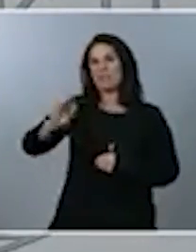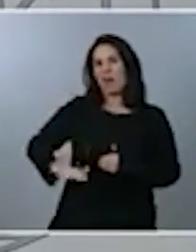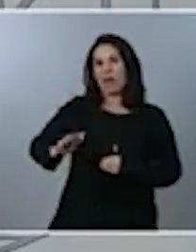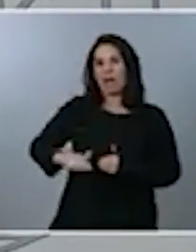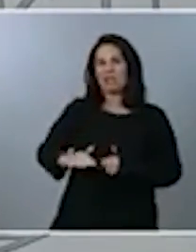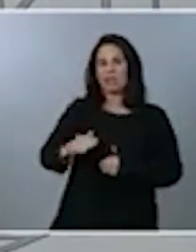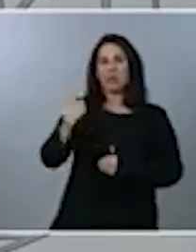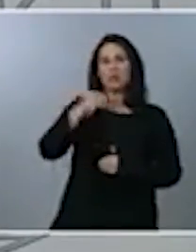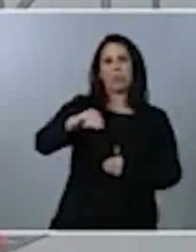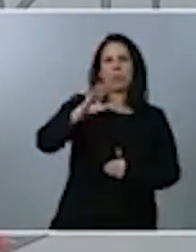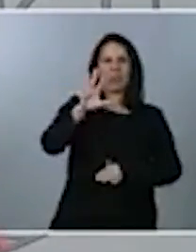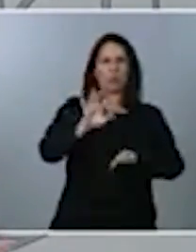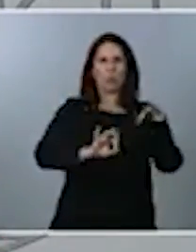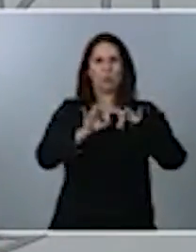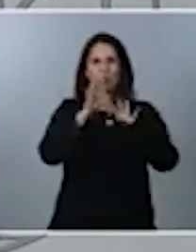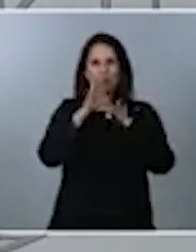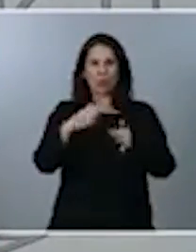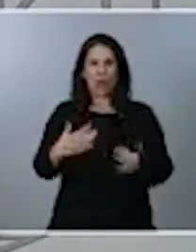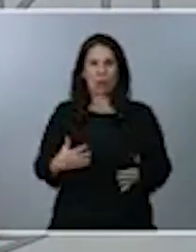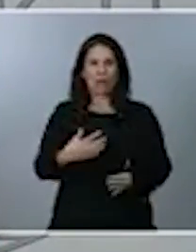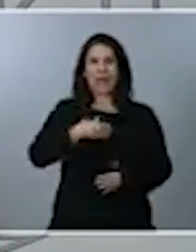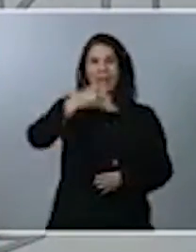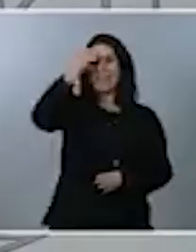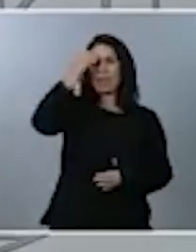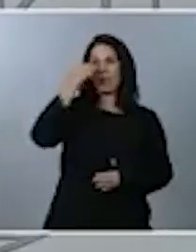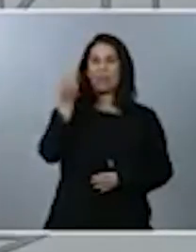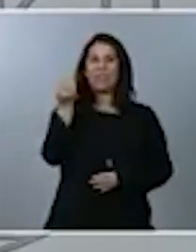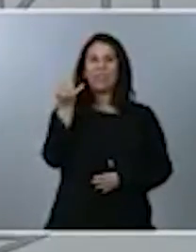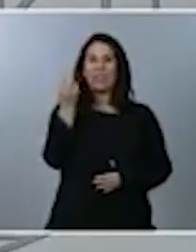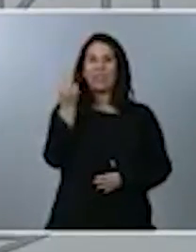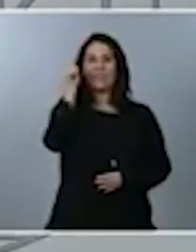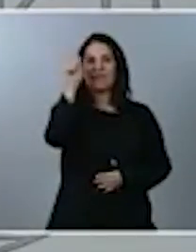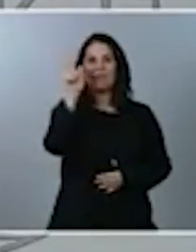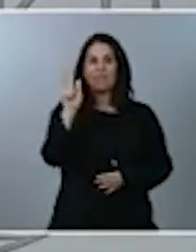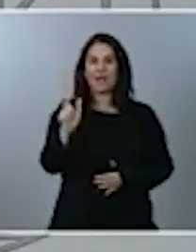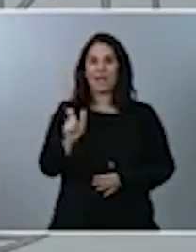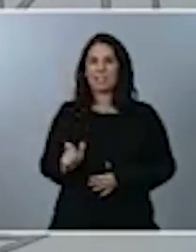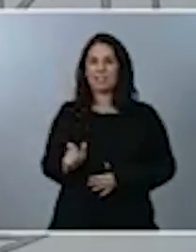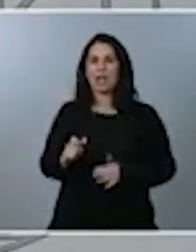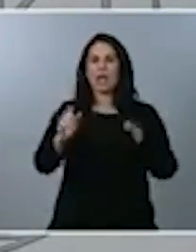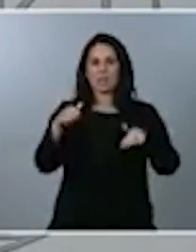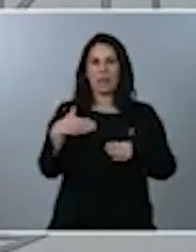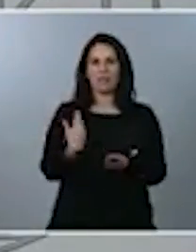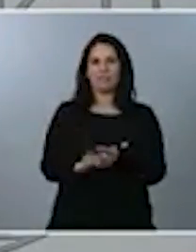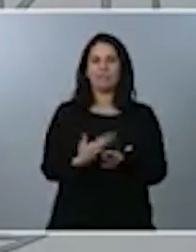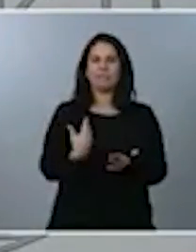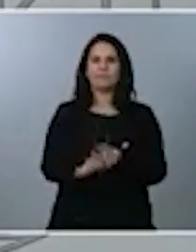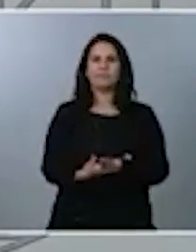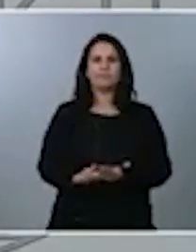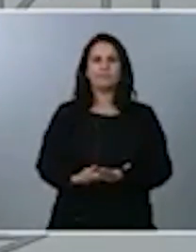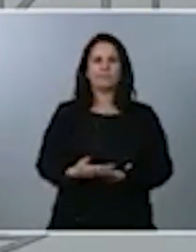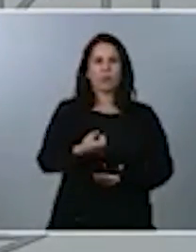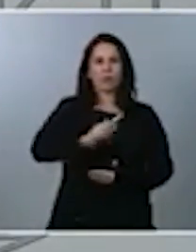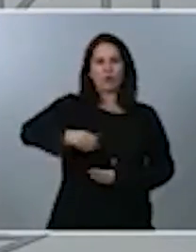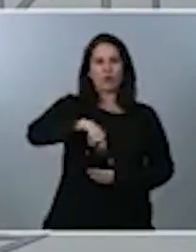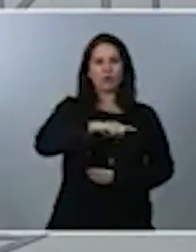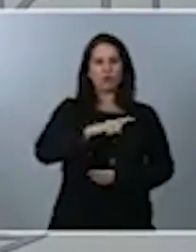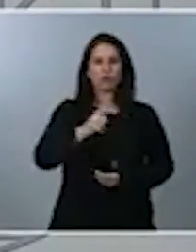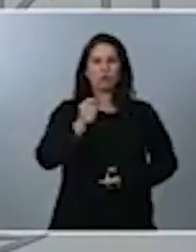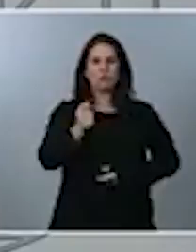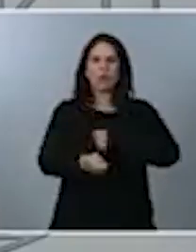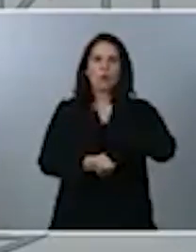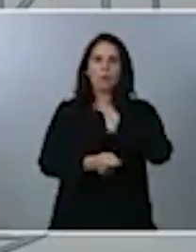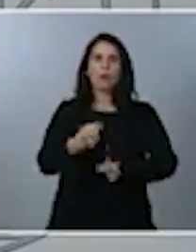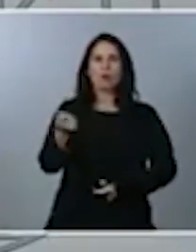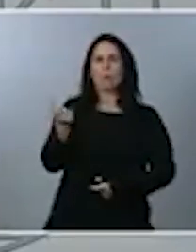Creo que todas esas cifras dan una muestra de cómo estamos incorporando la mayor partida de la historia